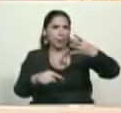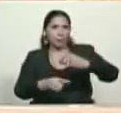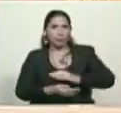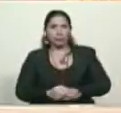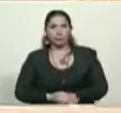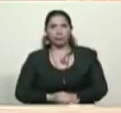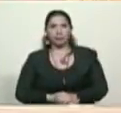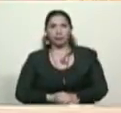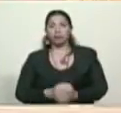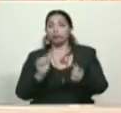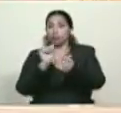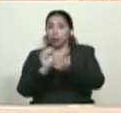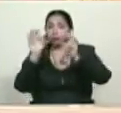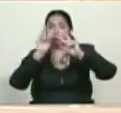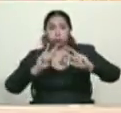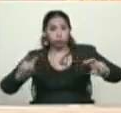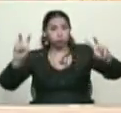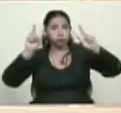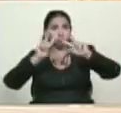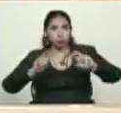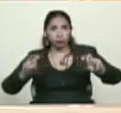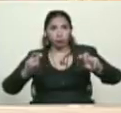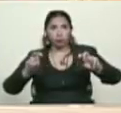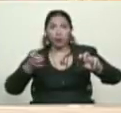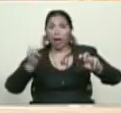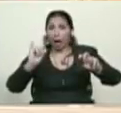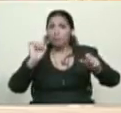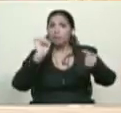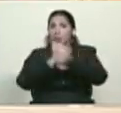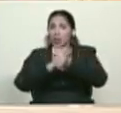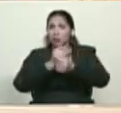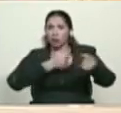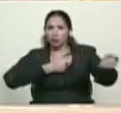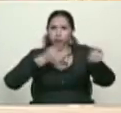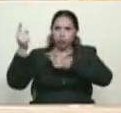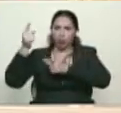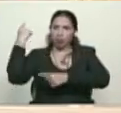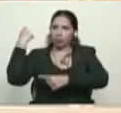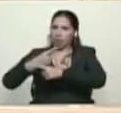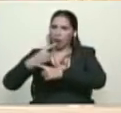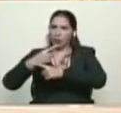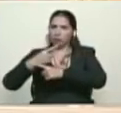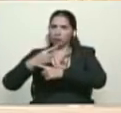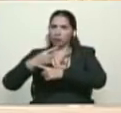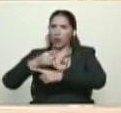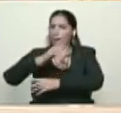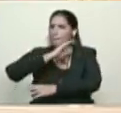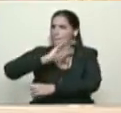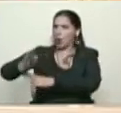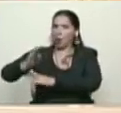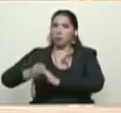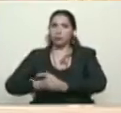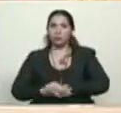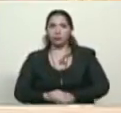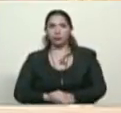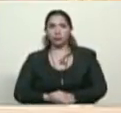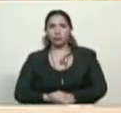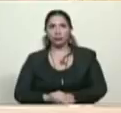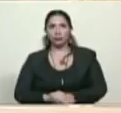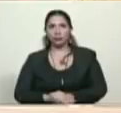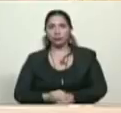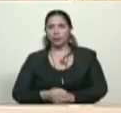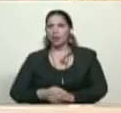están siendo investigados. Hay presos y van a ser juzgados. Y le he pedido al fiscal general que sea